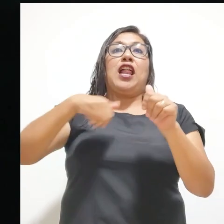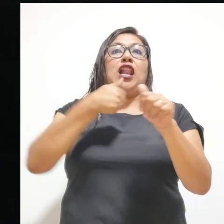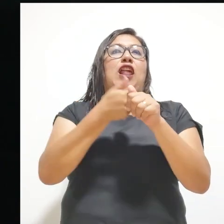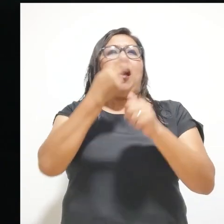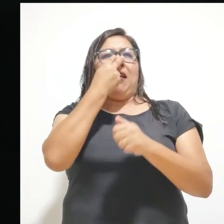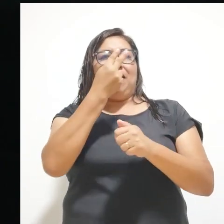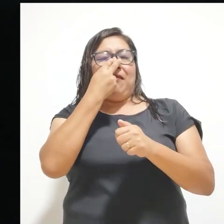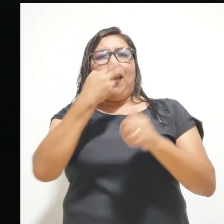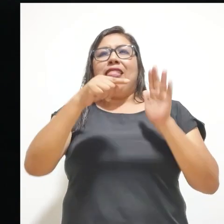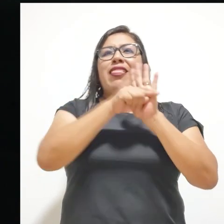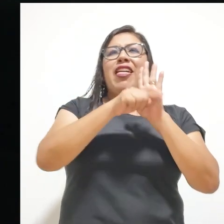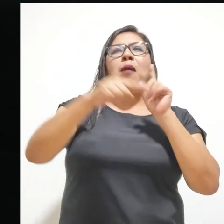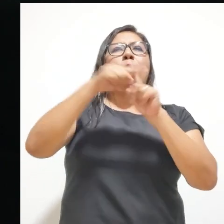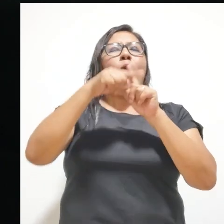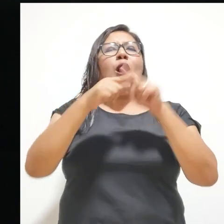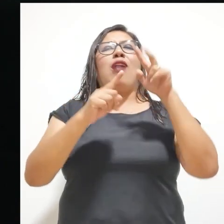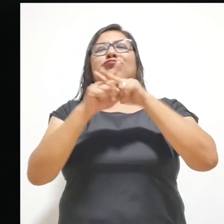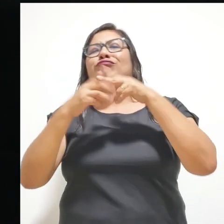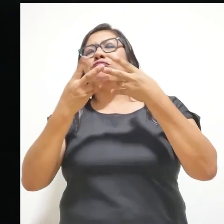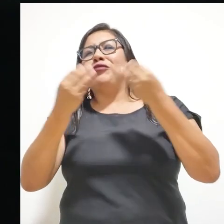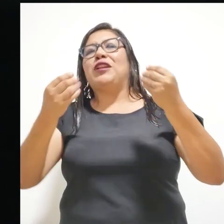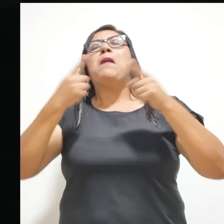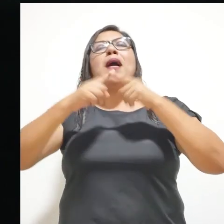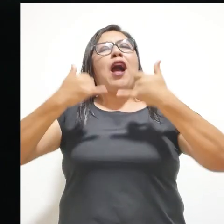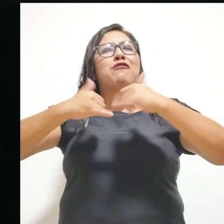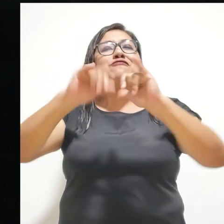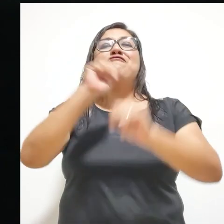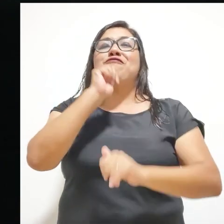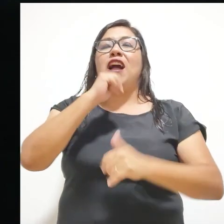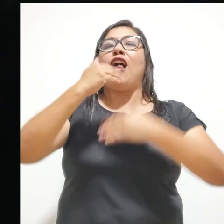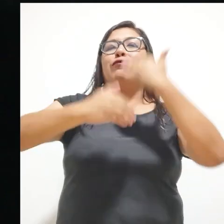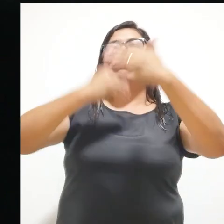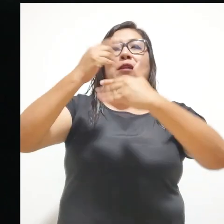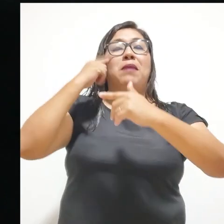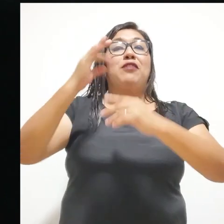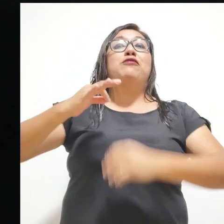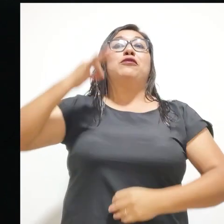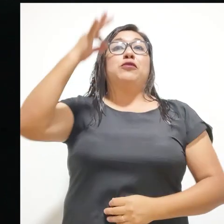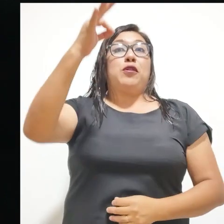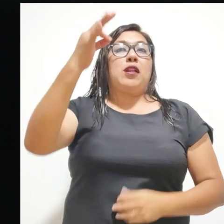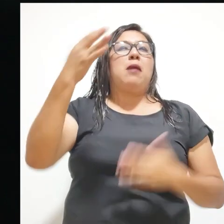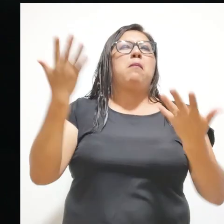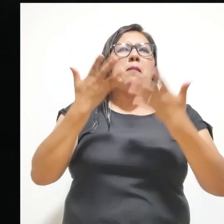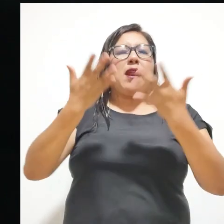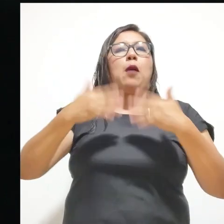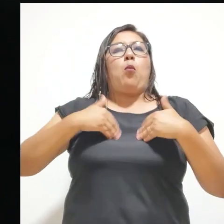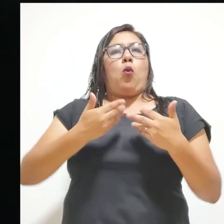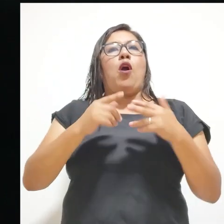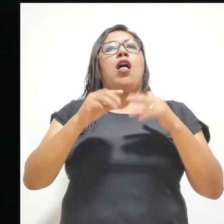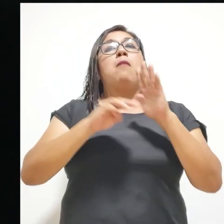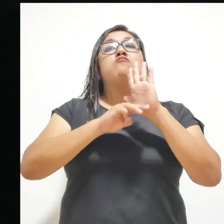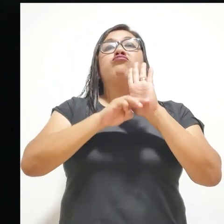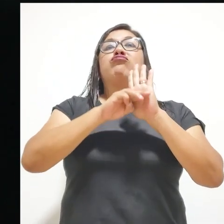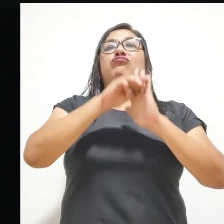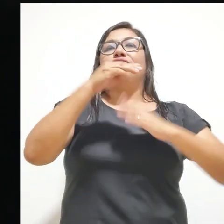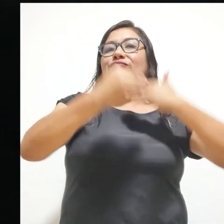lo positivo, lo negativo y lo que falta todavía por desarrollarse, pero también uno ve el futuro para que con una madurez de